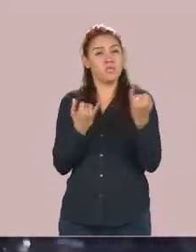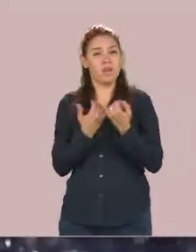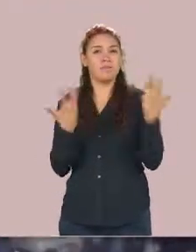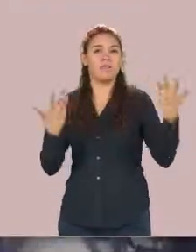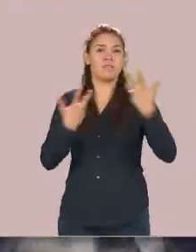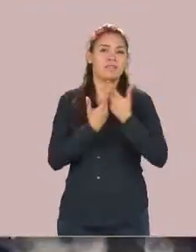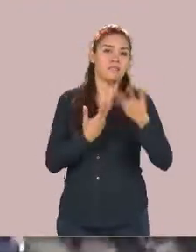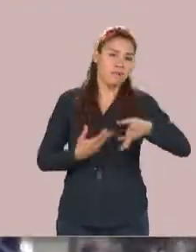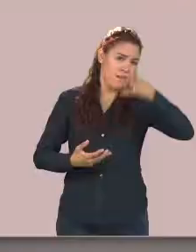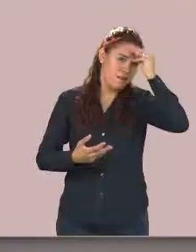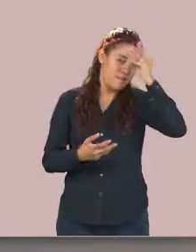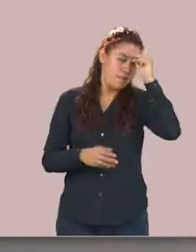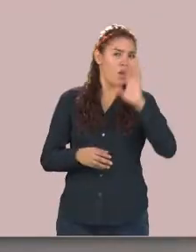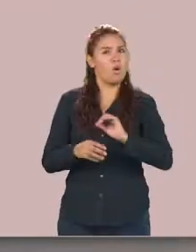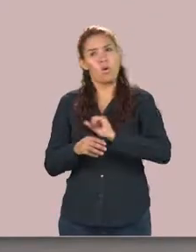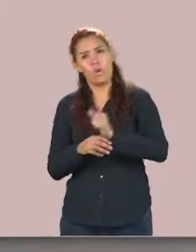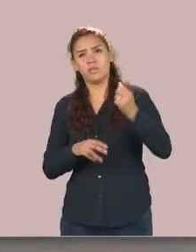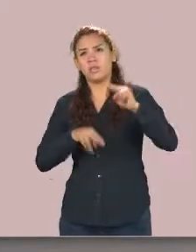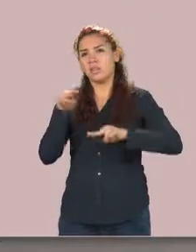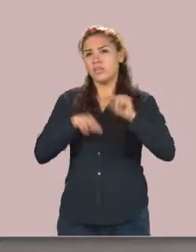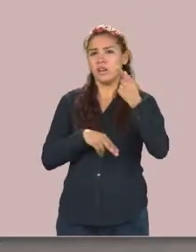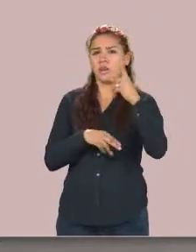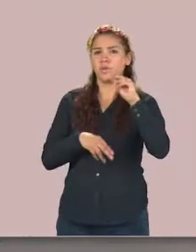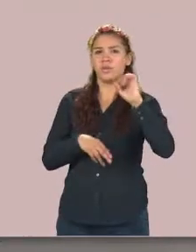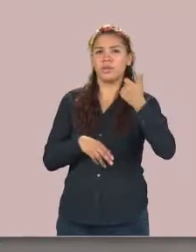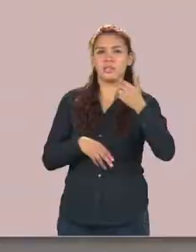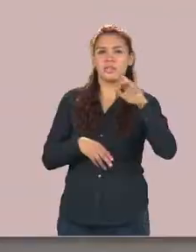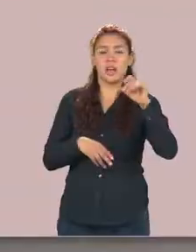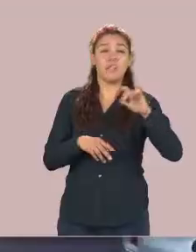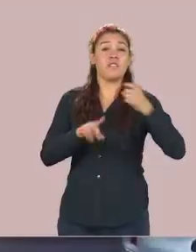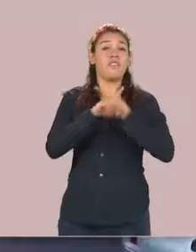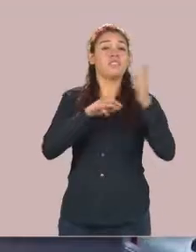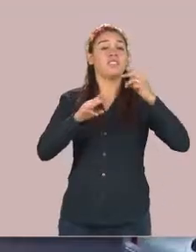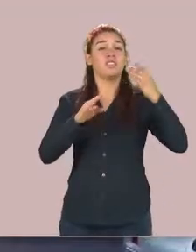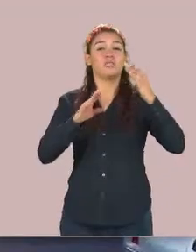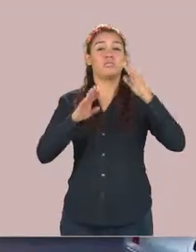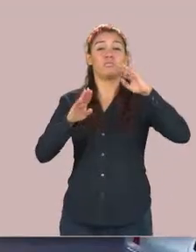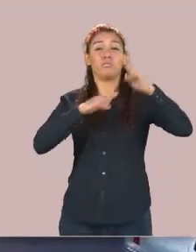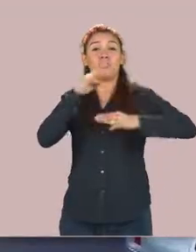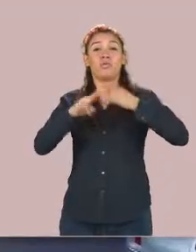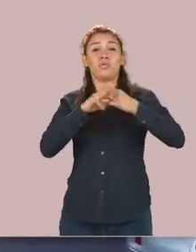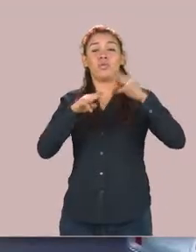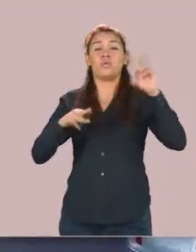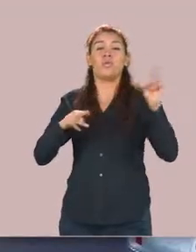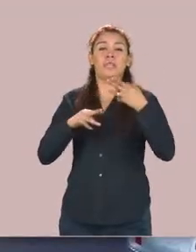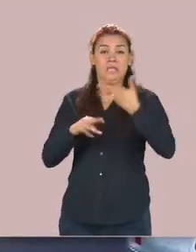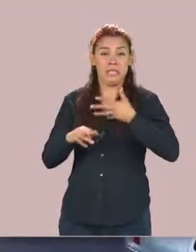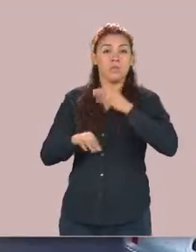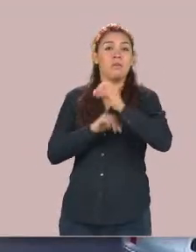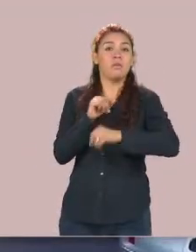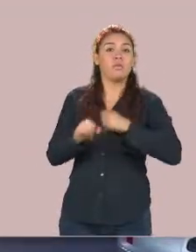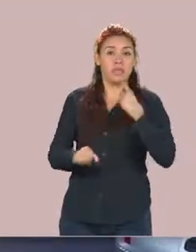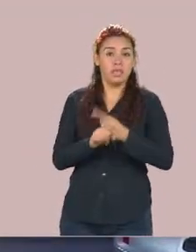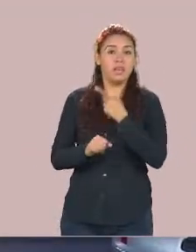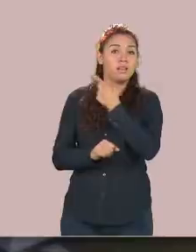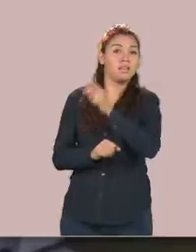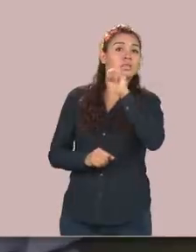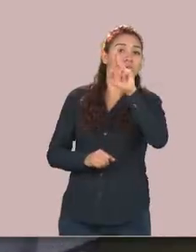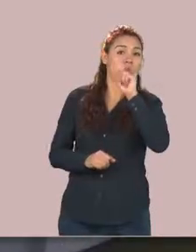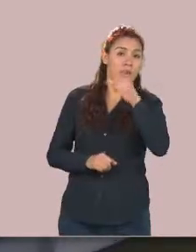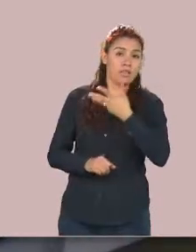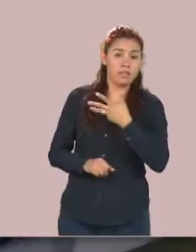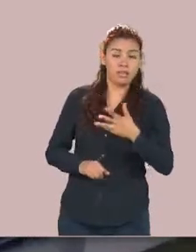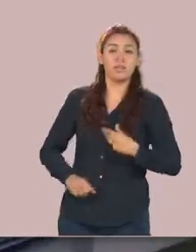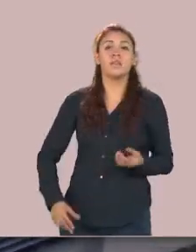o de posgrado en diversas universidades del mundo es una oportunidad que te ofrece la Universidad Autónoma de Tamaulipas gracias